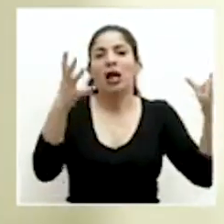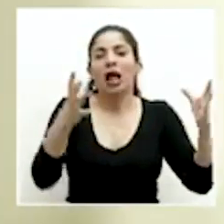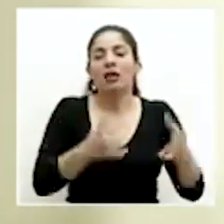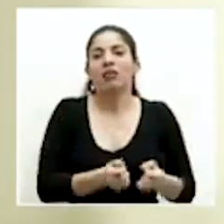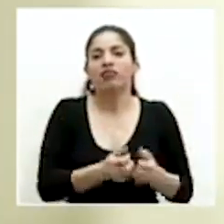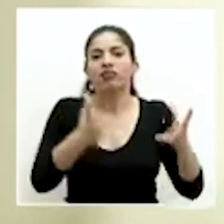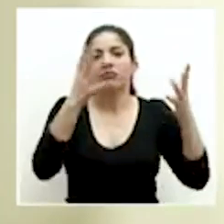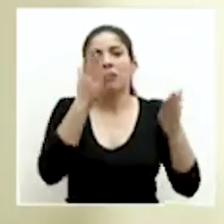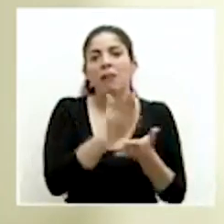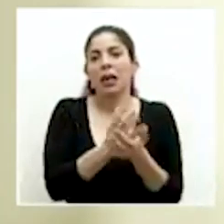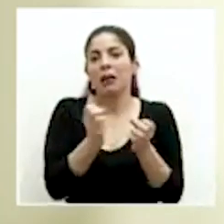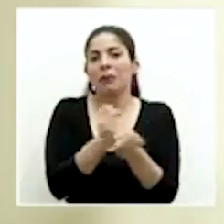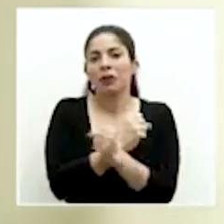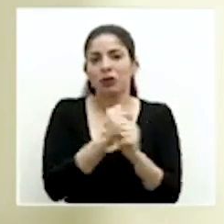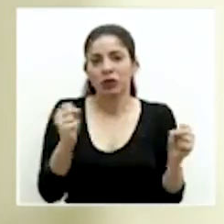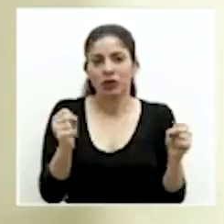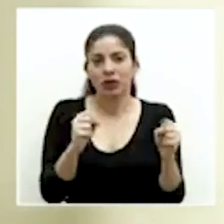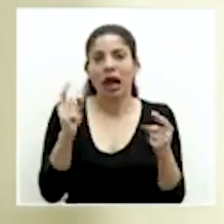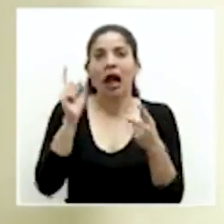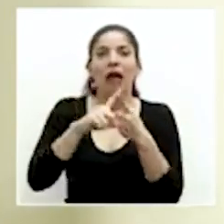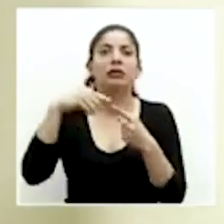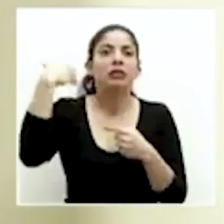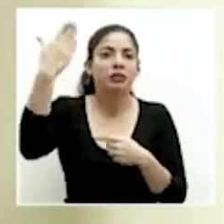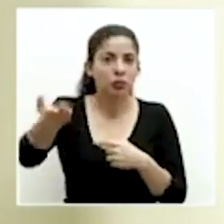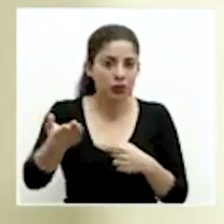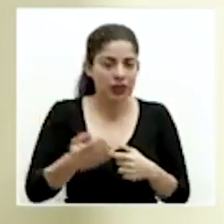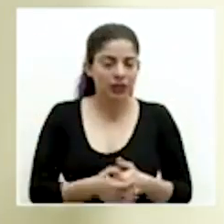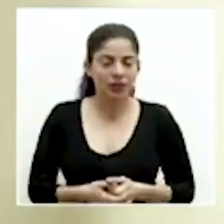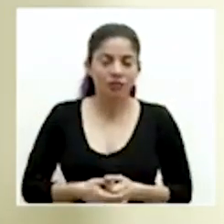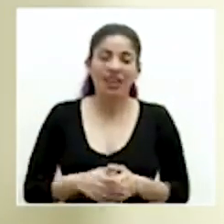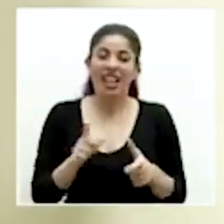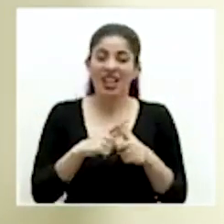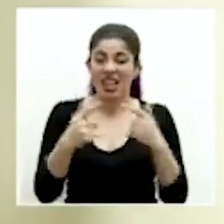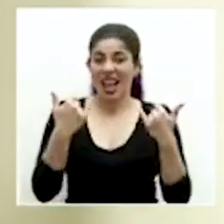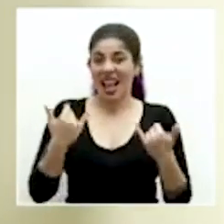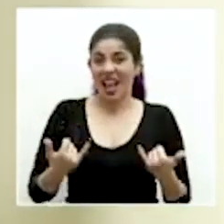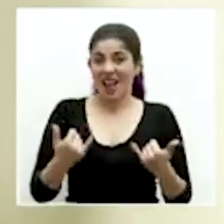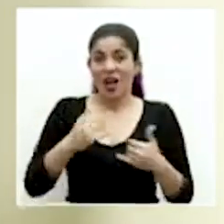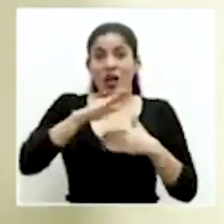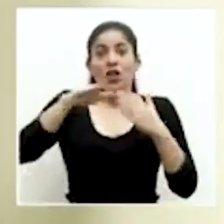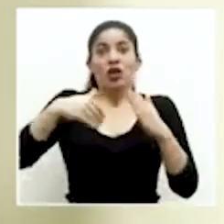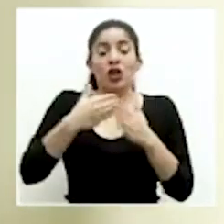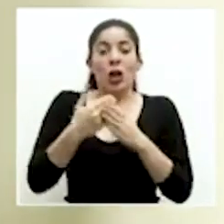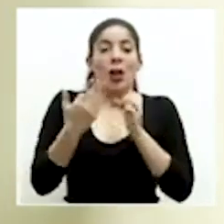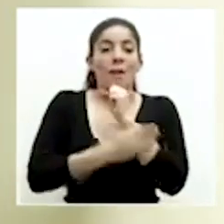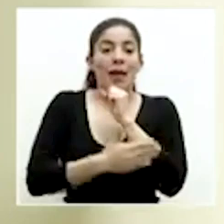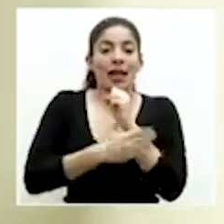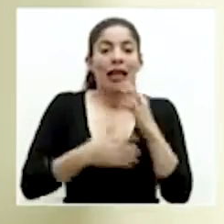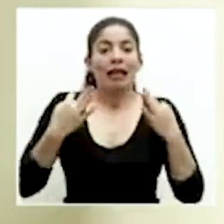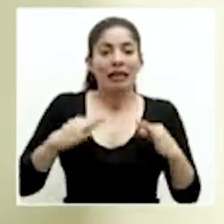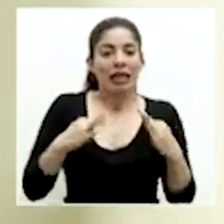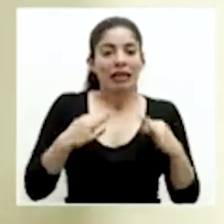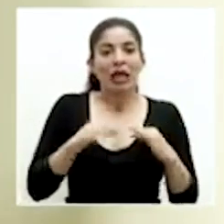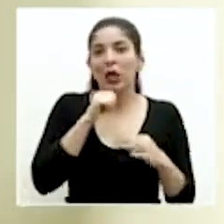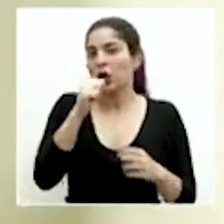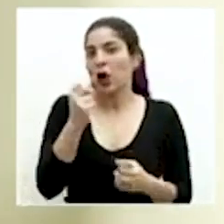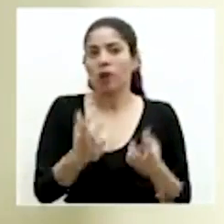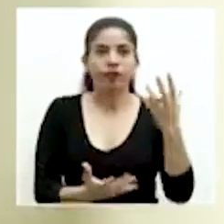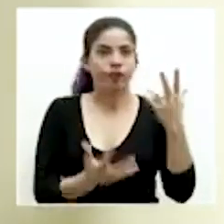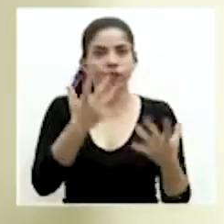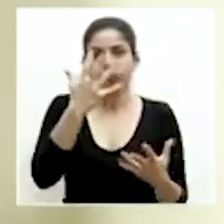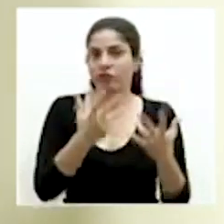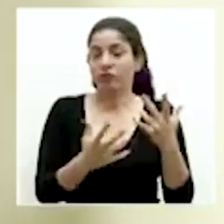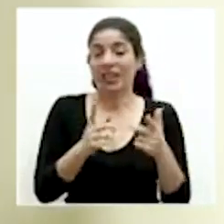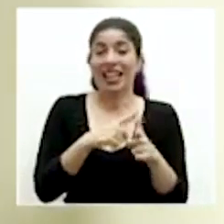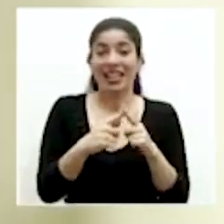y nadie lo detiene hasta mucho después y aquí estamos todos esos leños tratando de que eso no ocurra de que ese incendio no ocurra y no